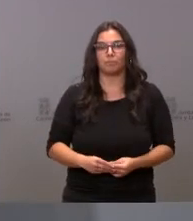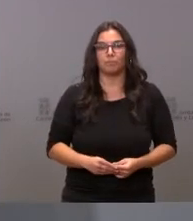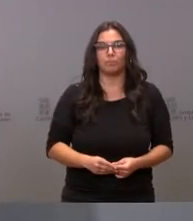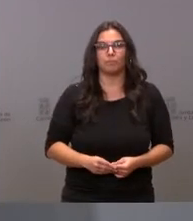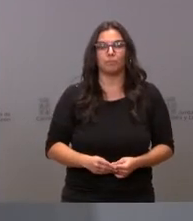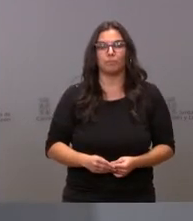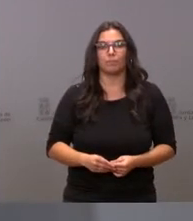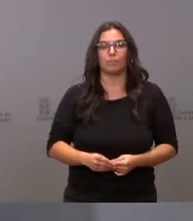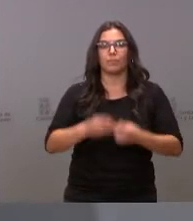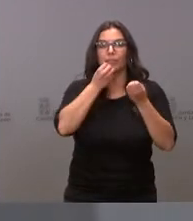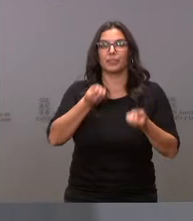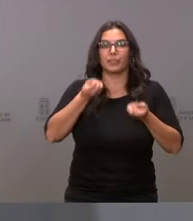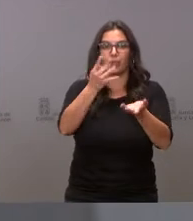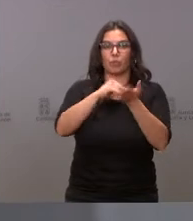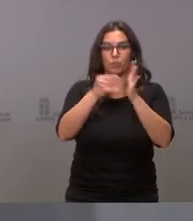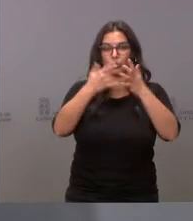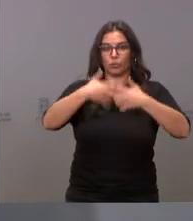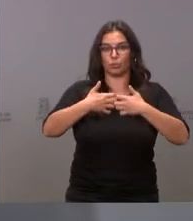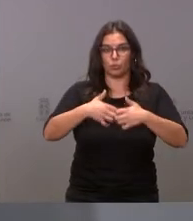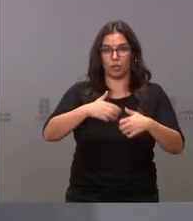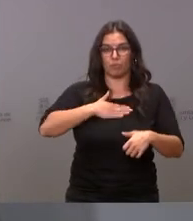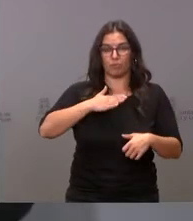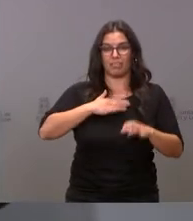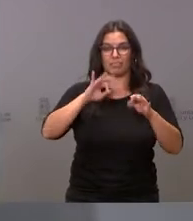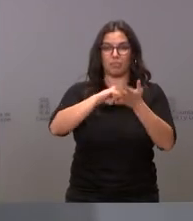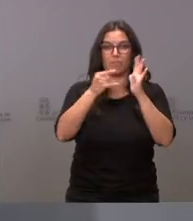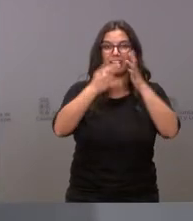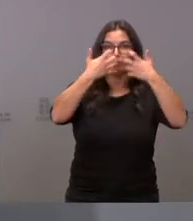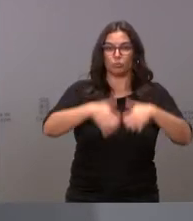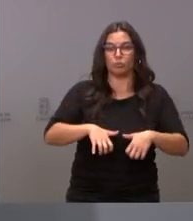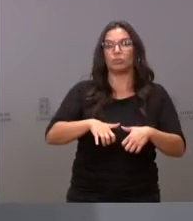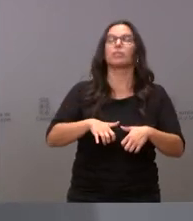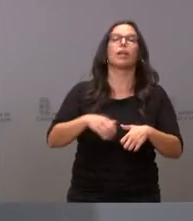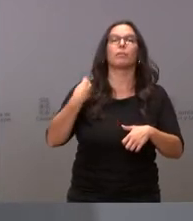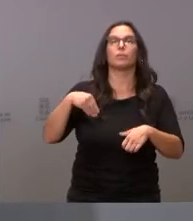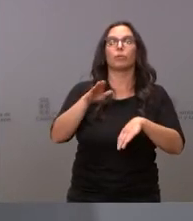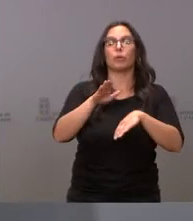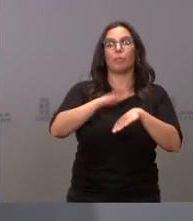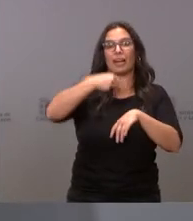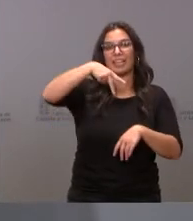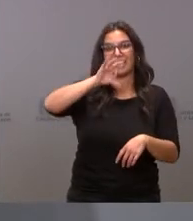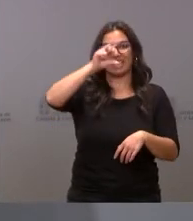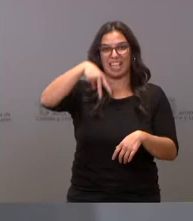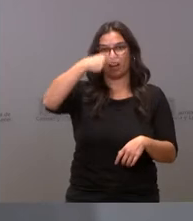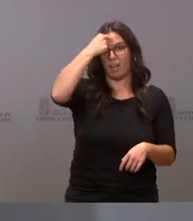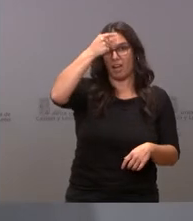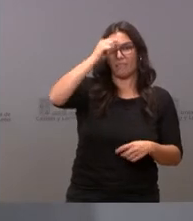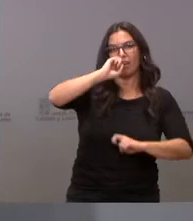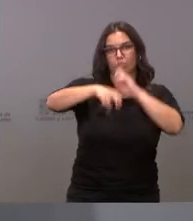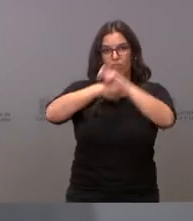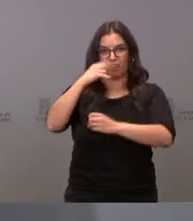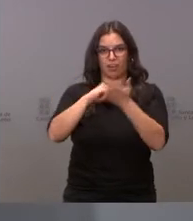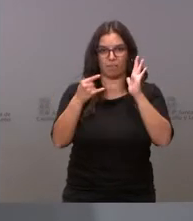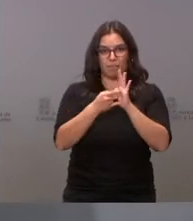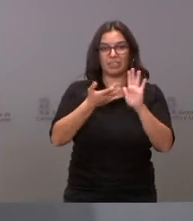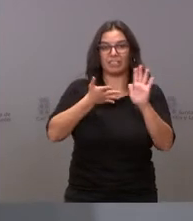modifica la declaración del proyecto industrial prioritario del plan industrial de Nissan para Ávila. Esto va a permitir ampliar